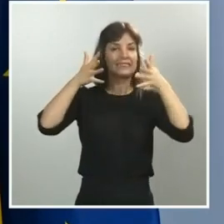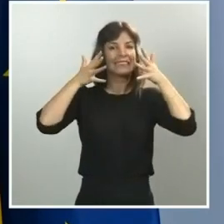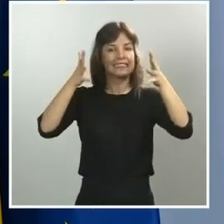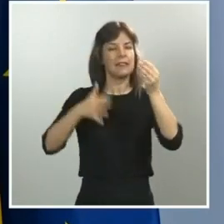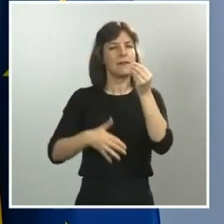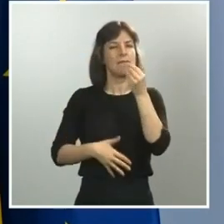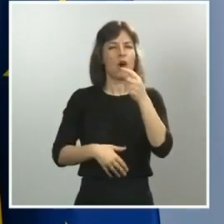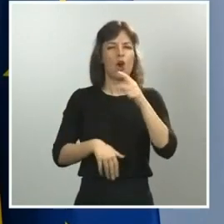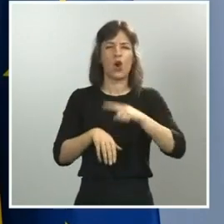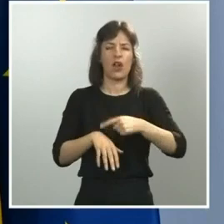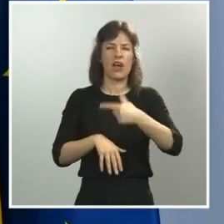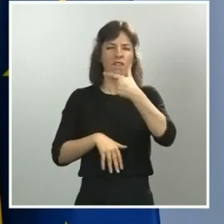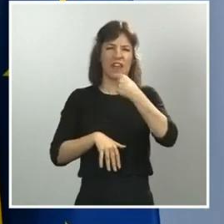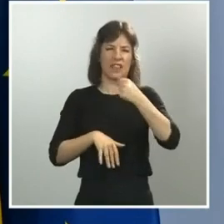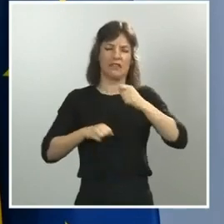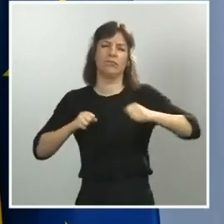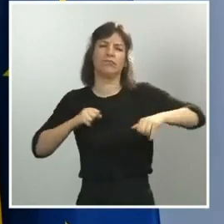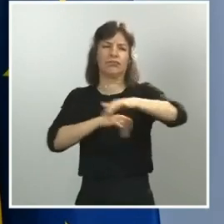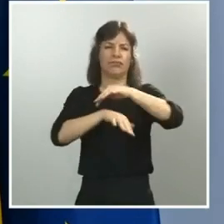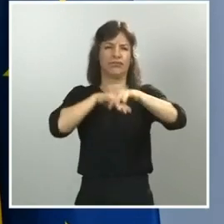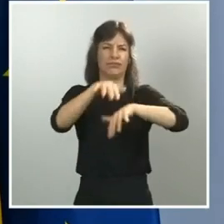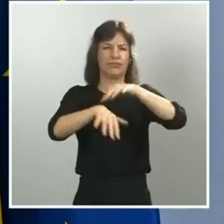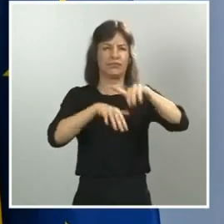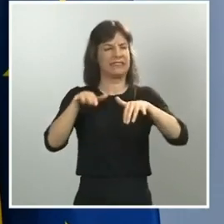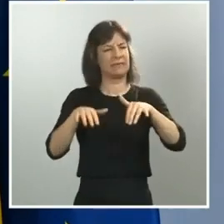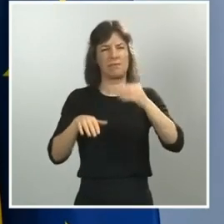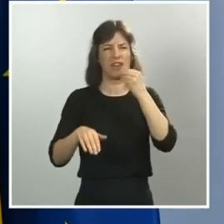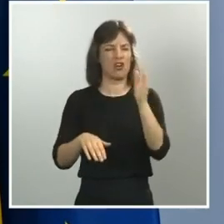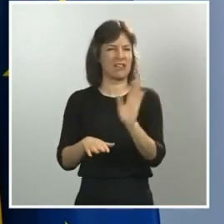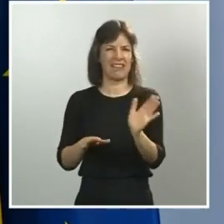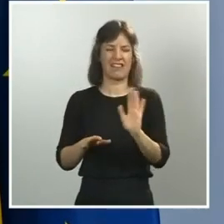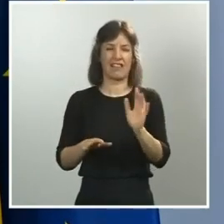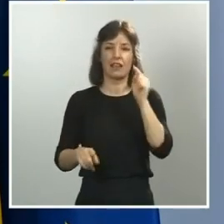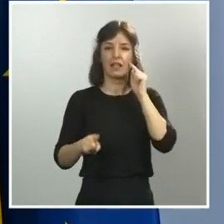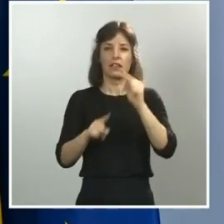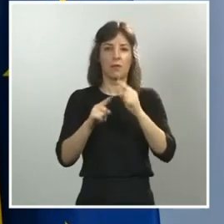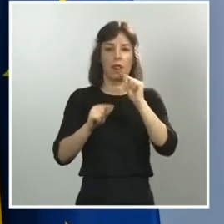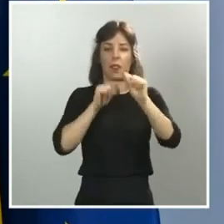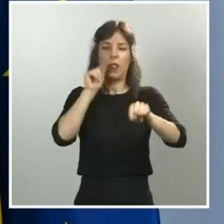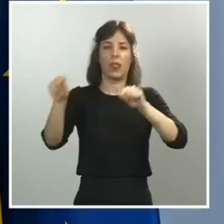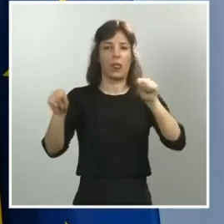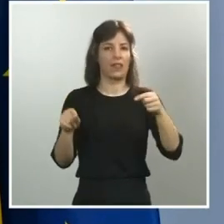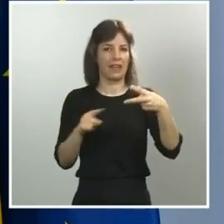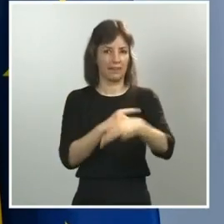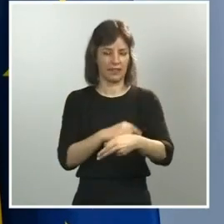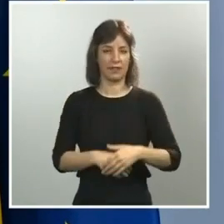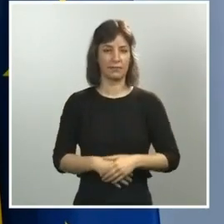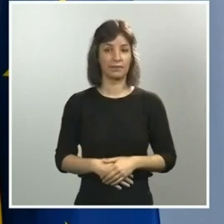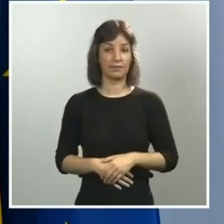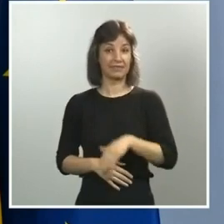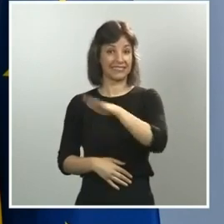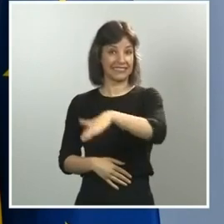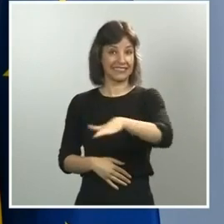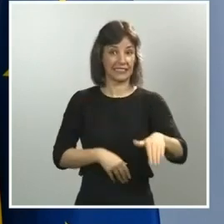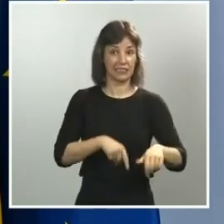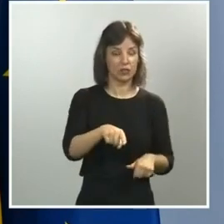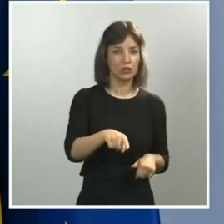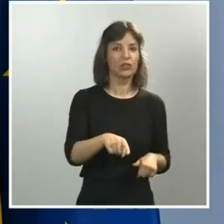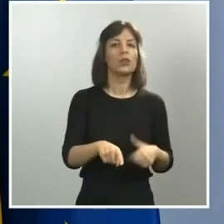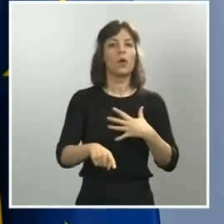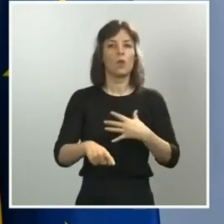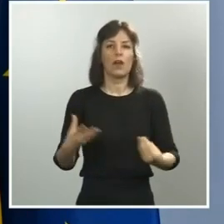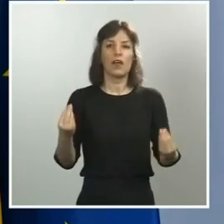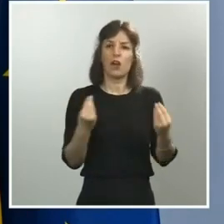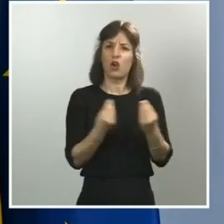en la que hay más gente en la vía pública para evitar posibles contagios. Los niños y niñas podrán ir acompañados en todo